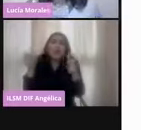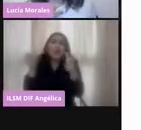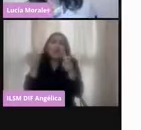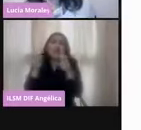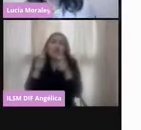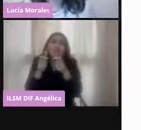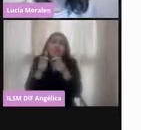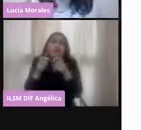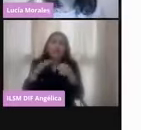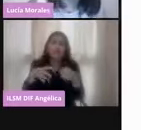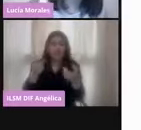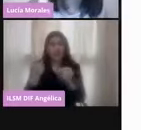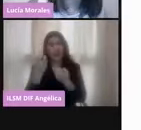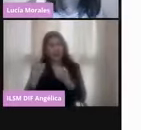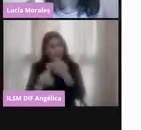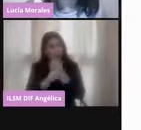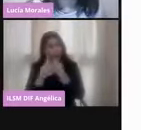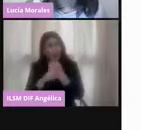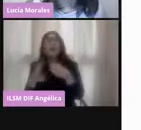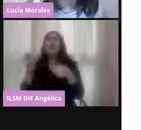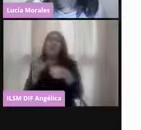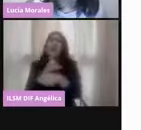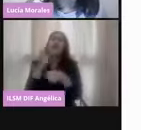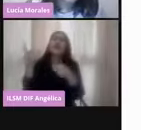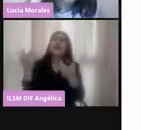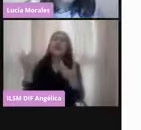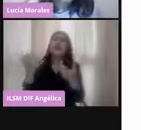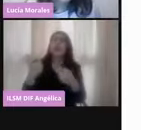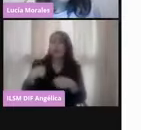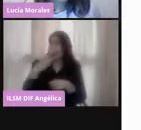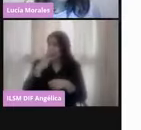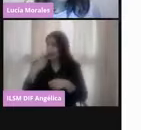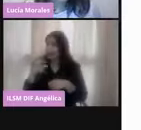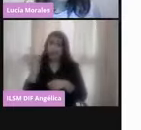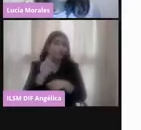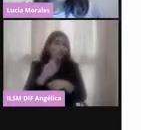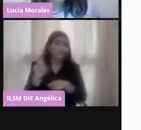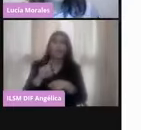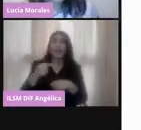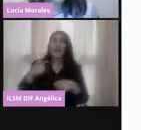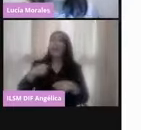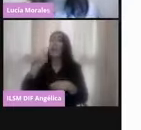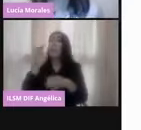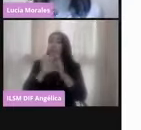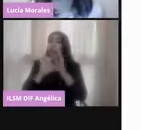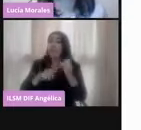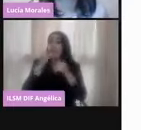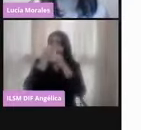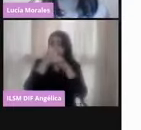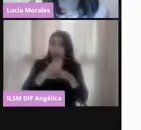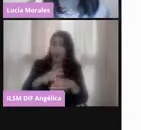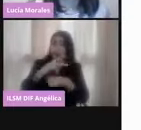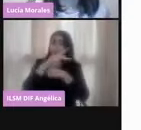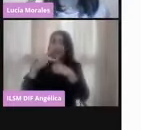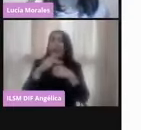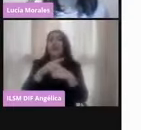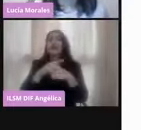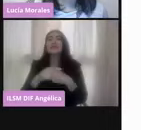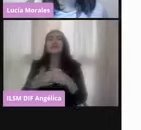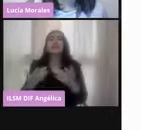en nuestro país? Y no lo digo yo, ¿no? Hay informes como el informe país de la calidad de la ciudadanía en México